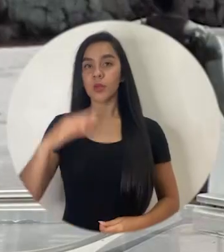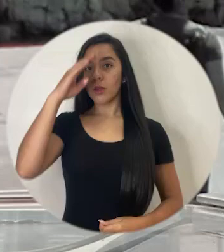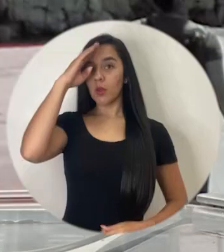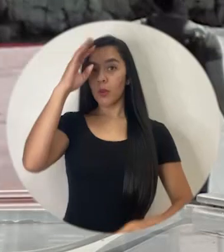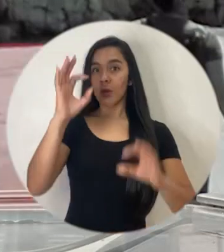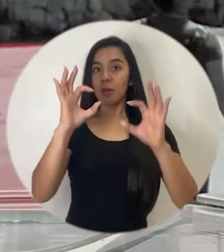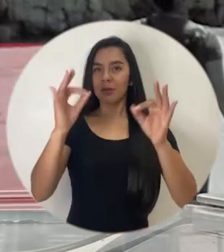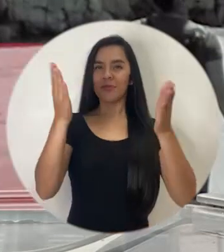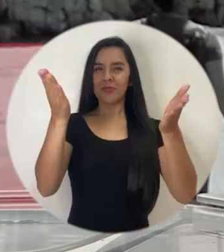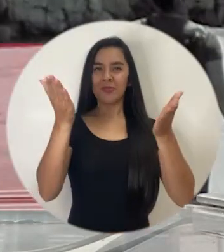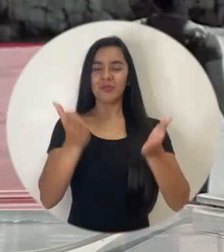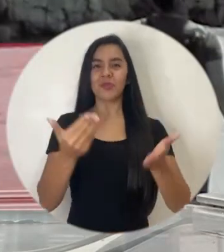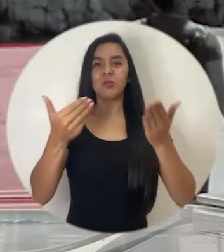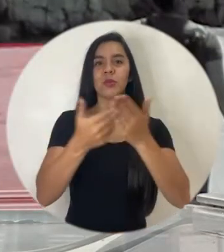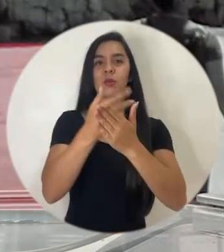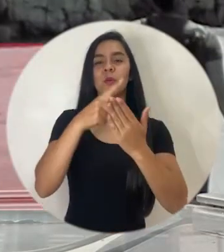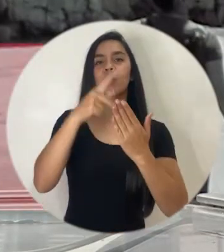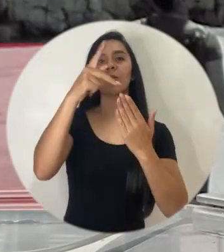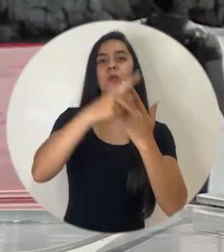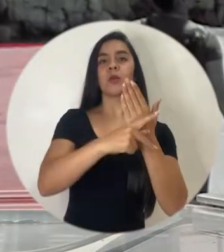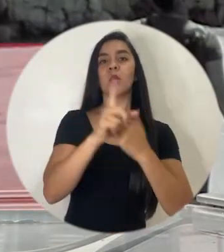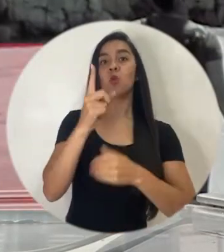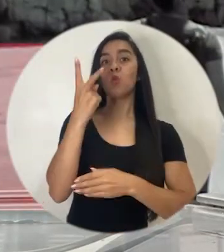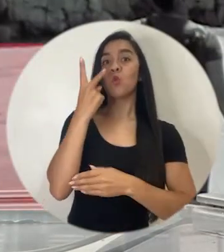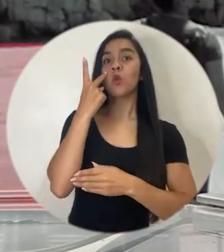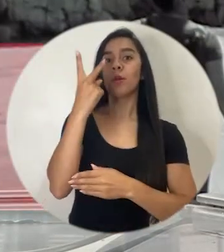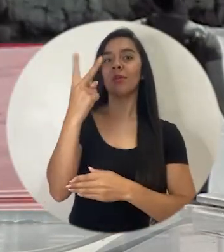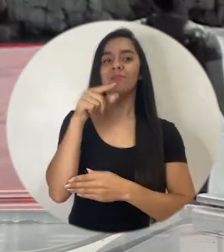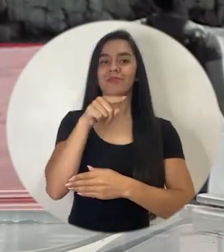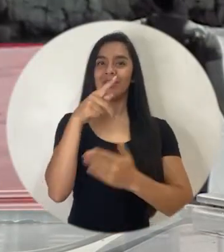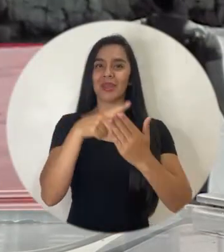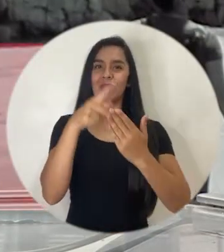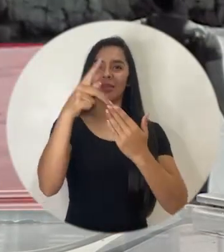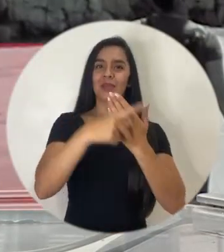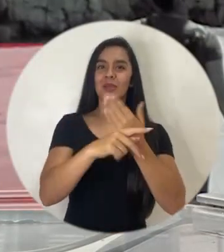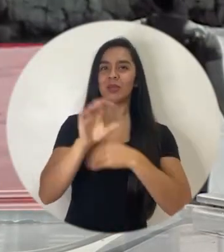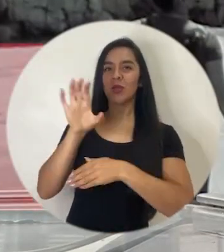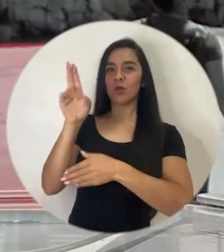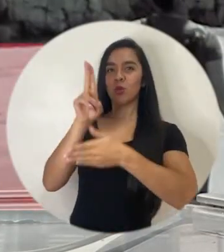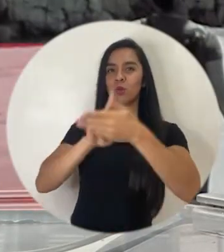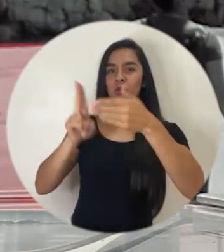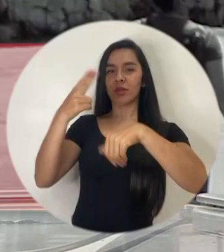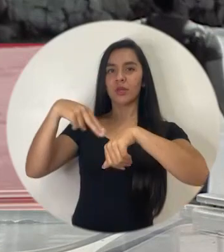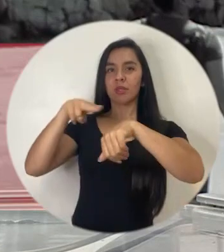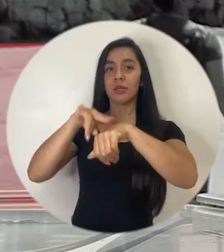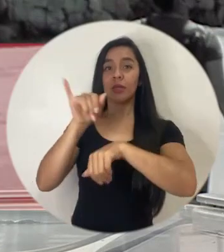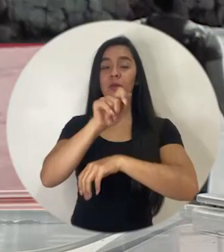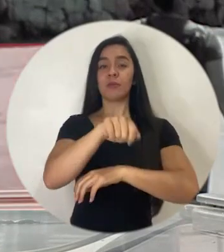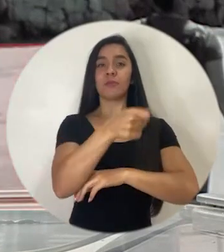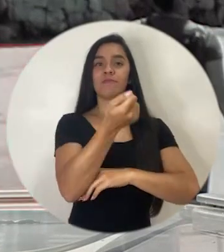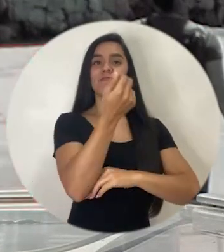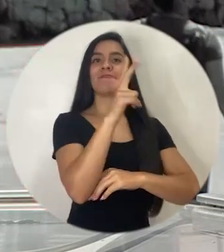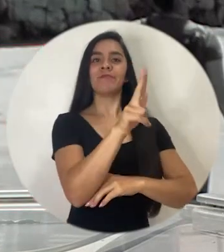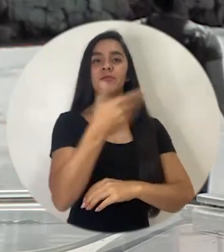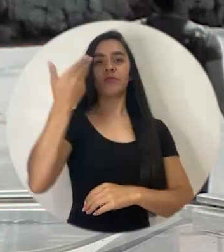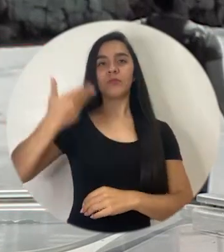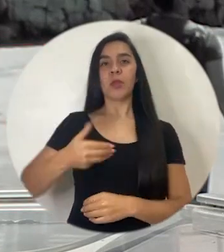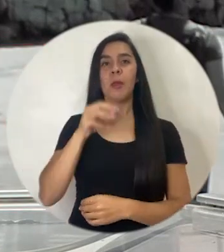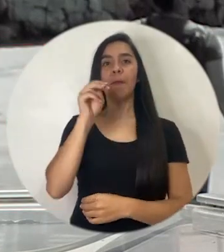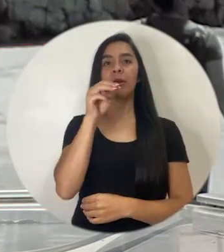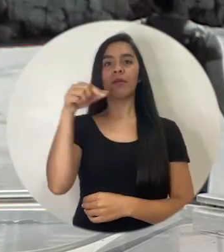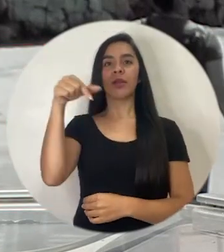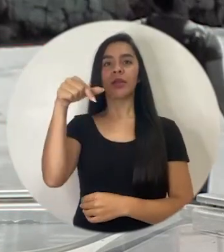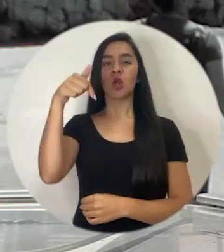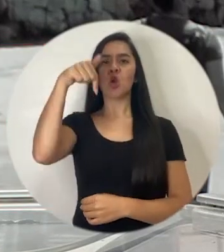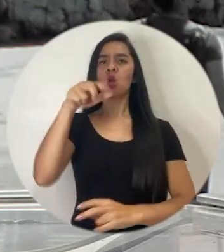Hola, tal? Bienvenidos a N edición más de una mirada, el programa de la Universidad Nacional y de Sinar S.A. Soy Maribel